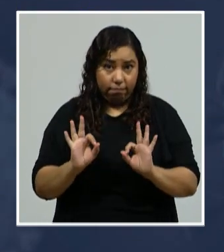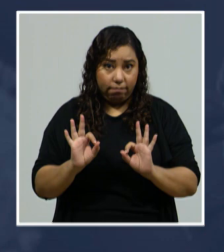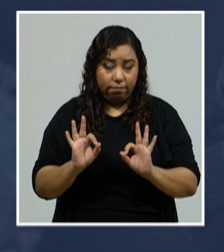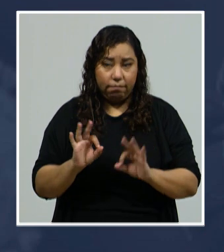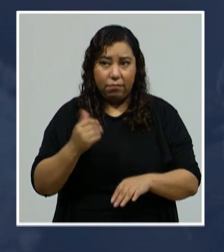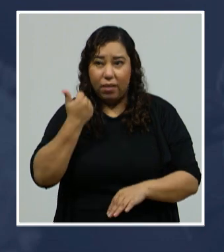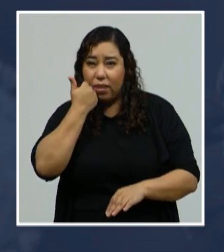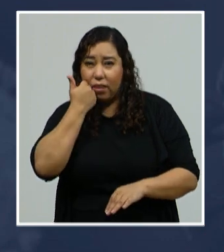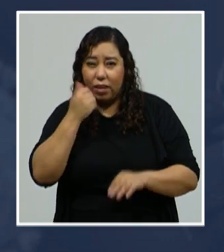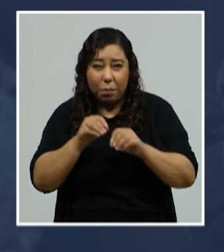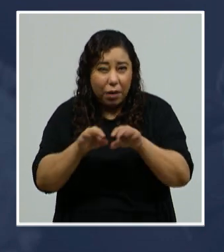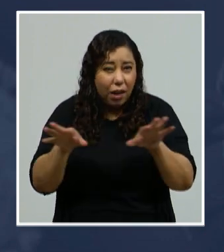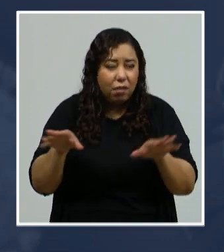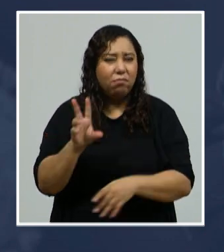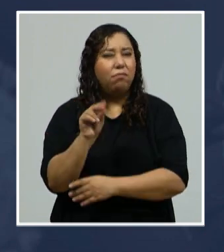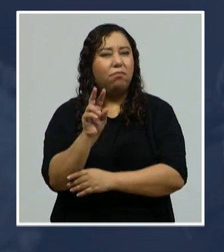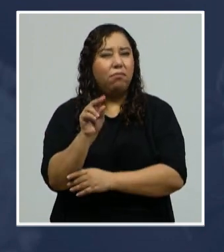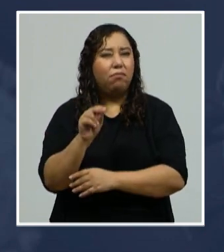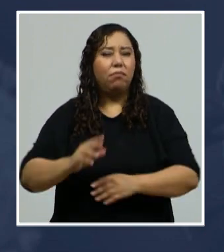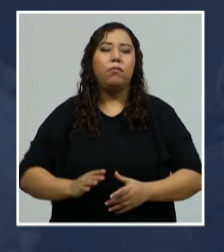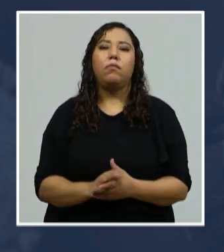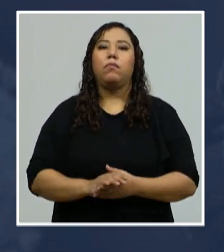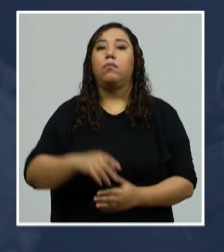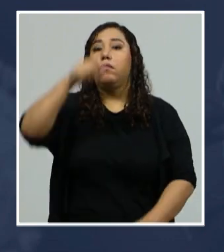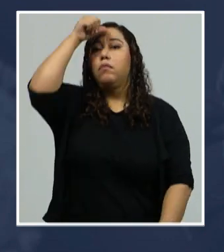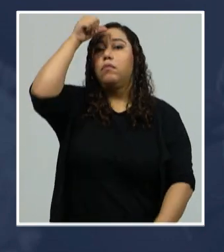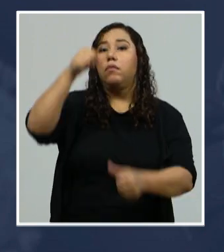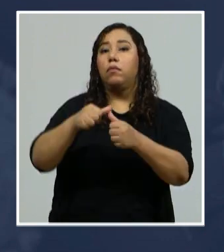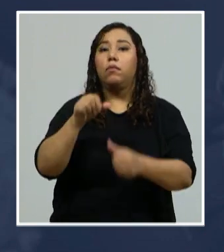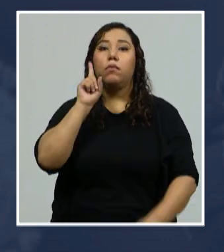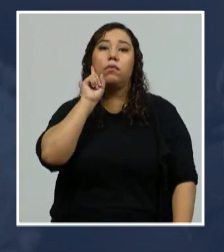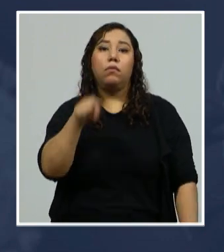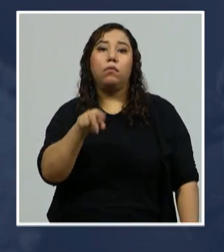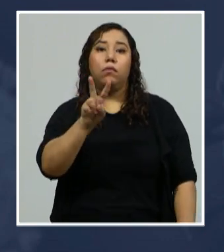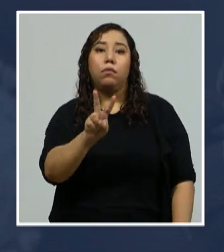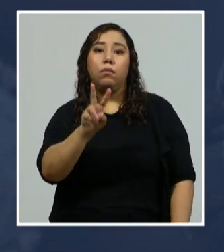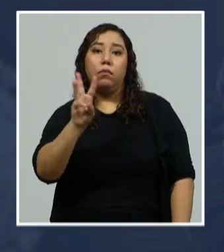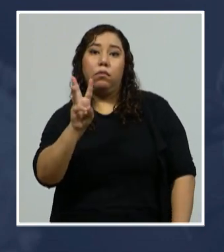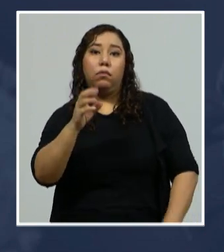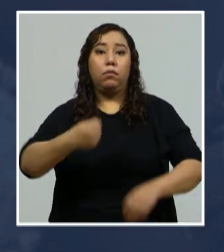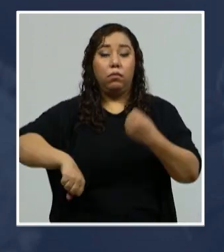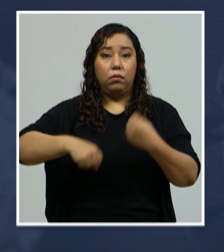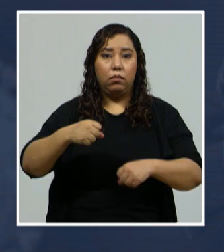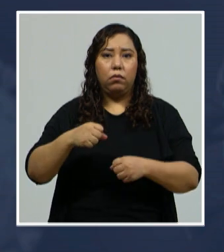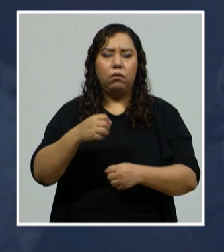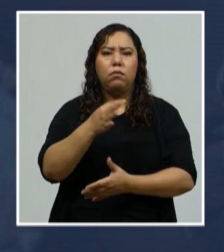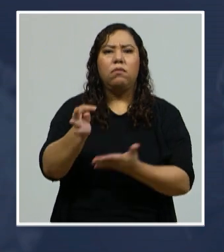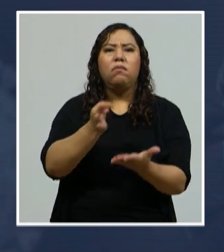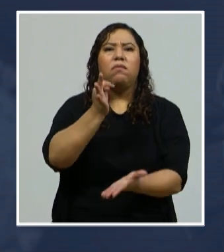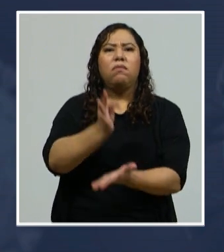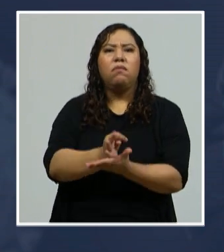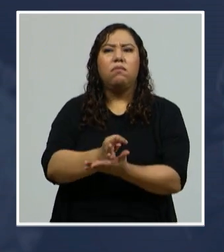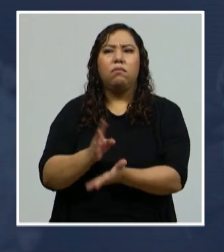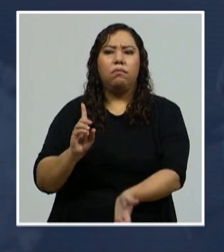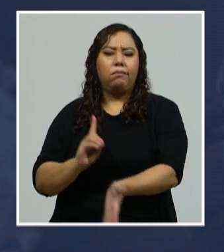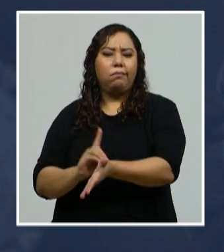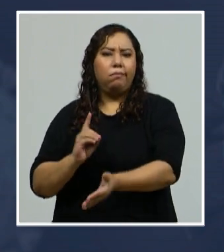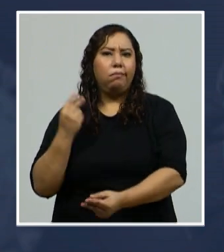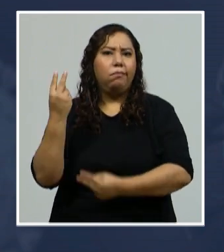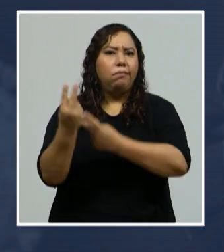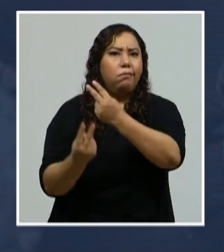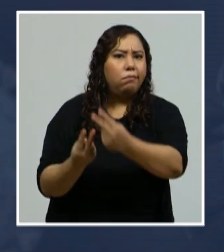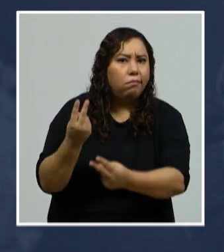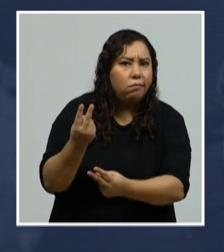contagio. Y le recordamos. Para mañana 26 de septiembre, en el Distrito Central, las siguientes colonias